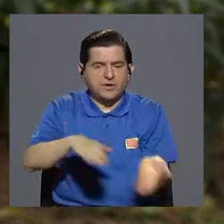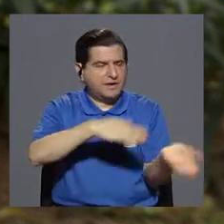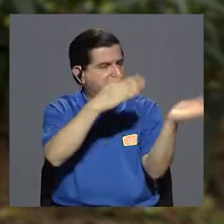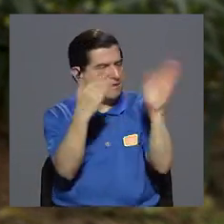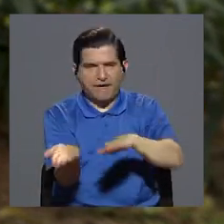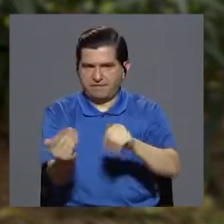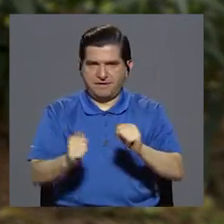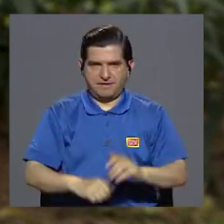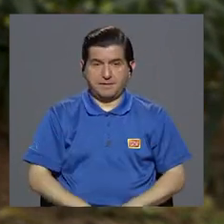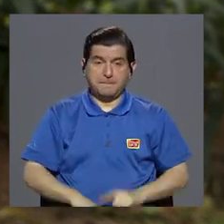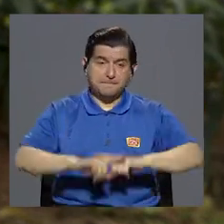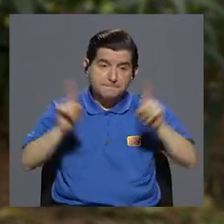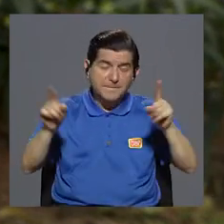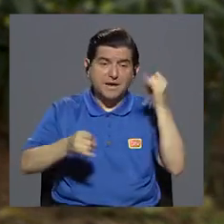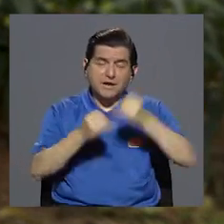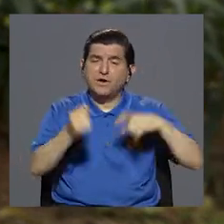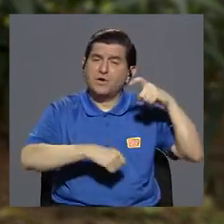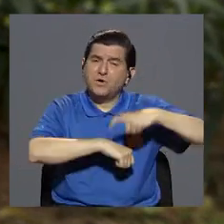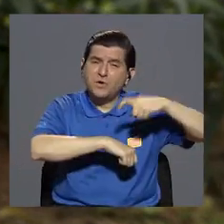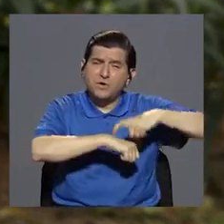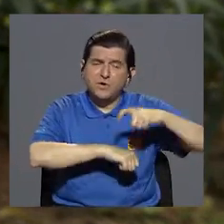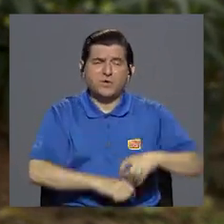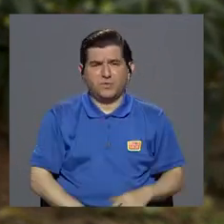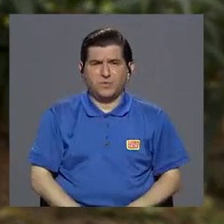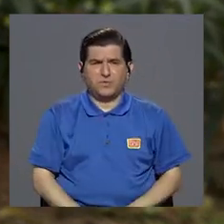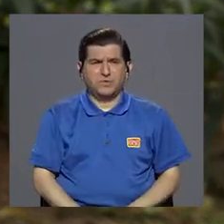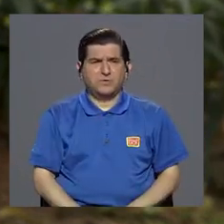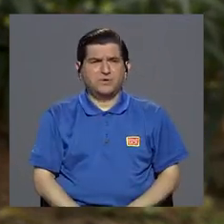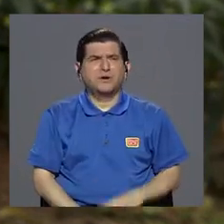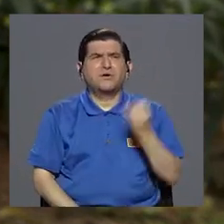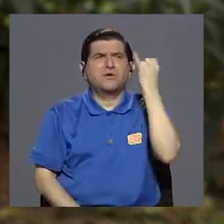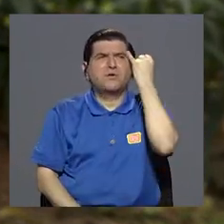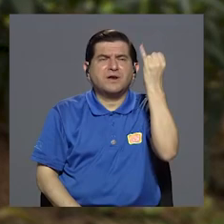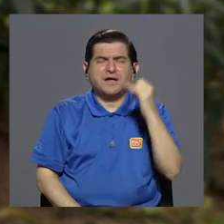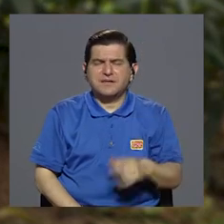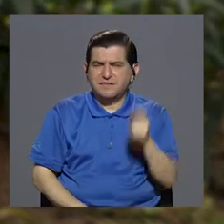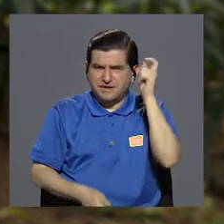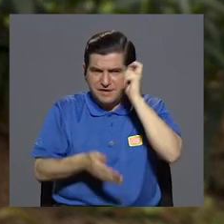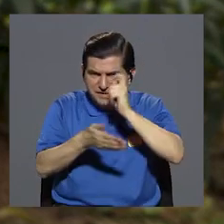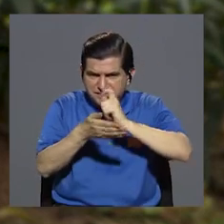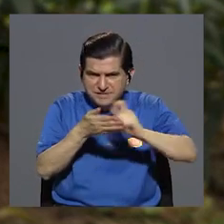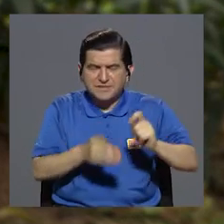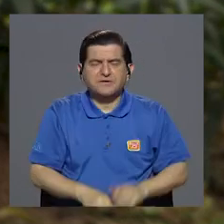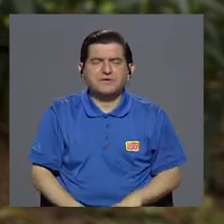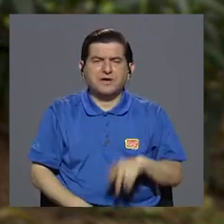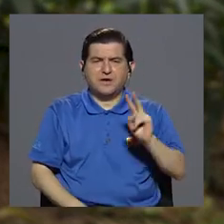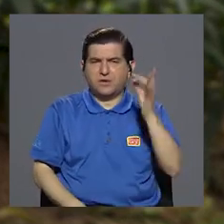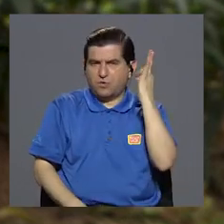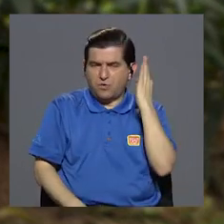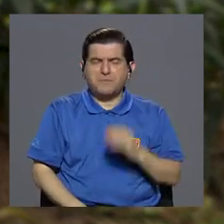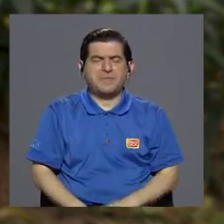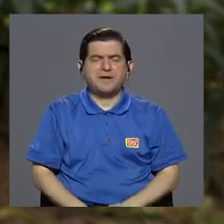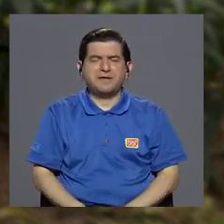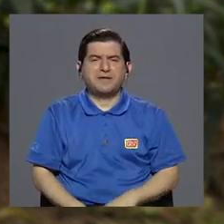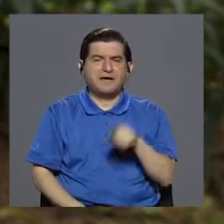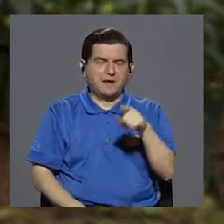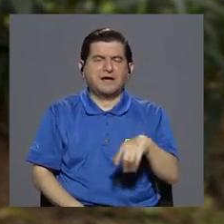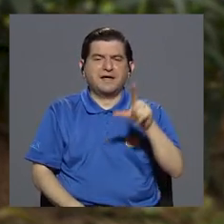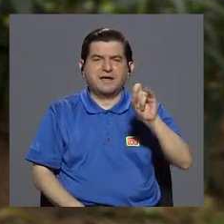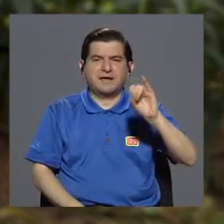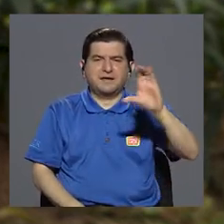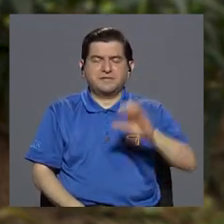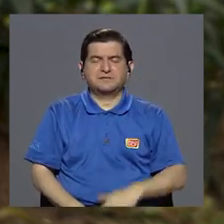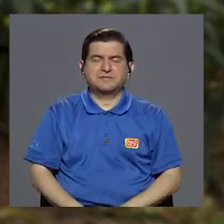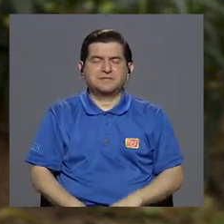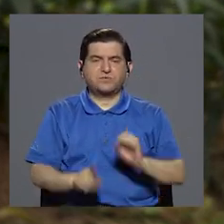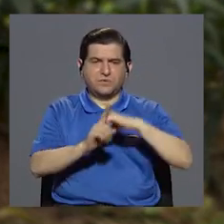no muera nadie. Sin embargo, en los últimos tiempos alrededor de la tesis de una compañera del instituto que sacó su licenciatura en sociología,